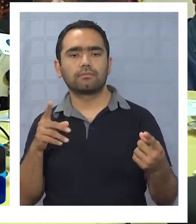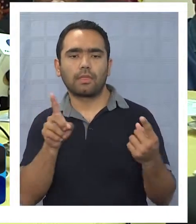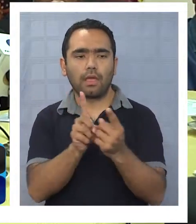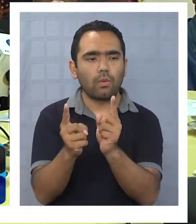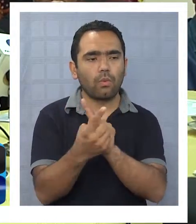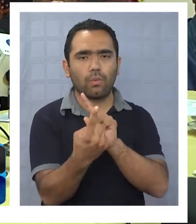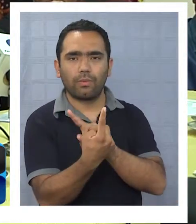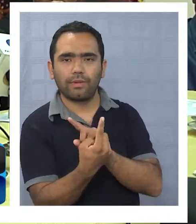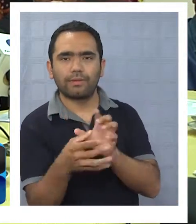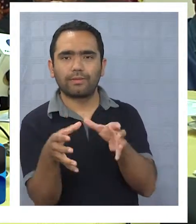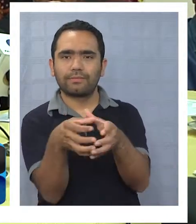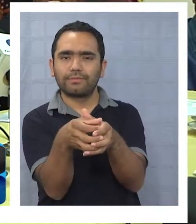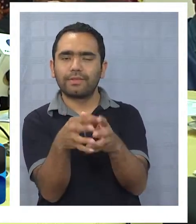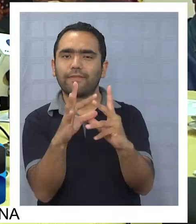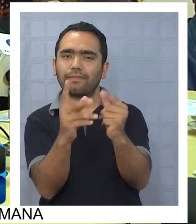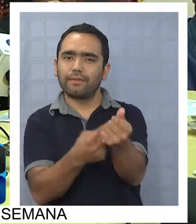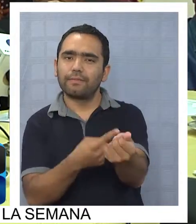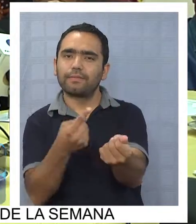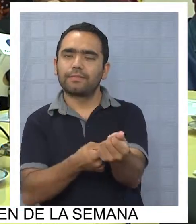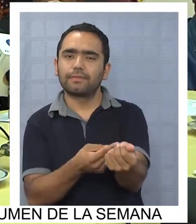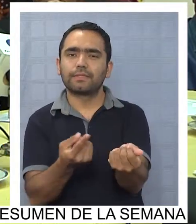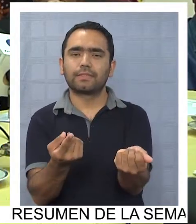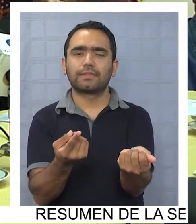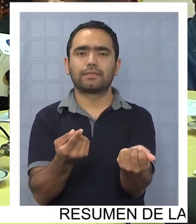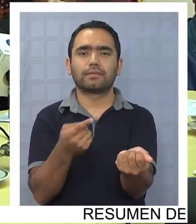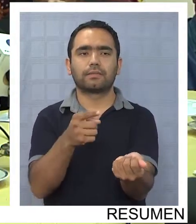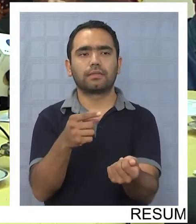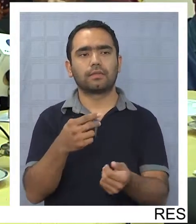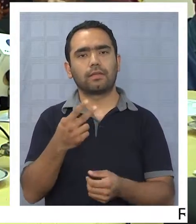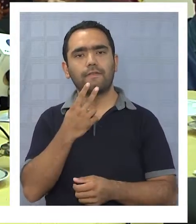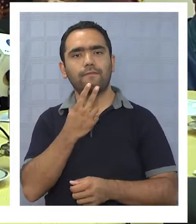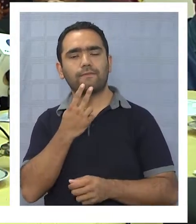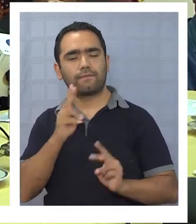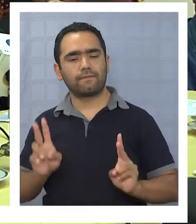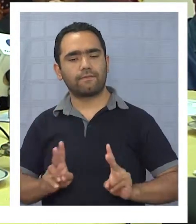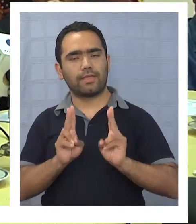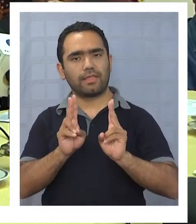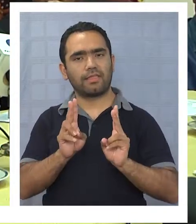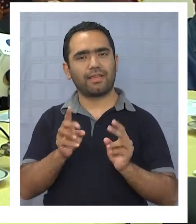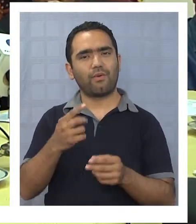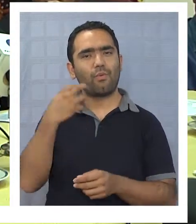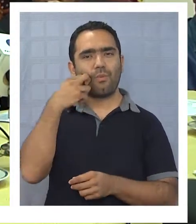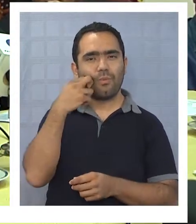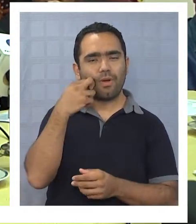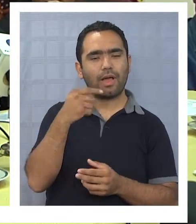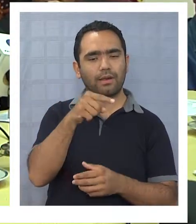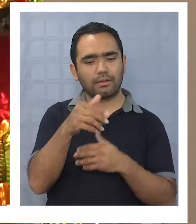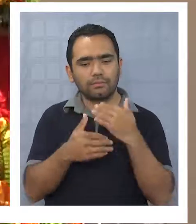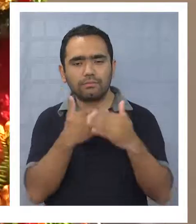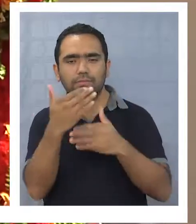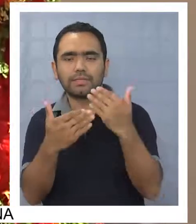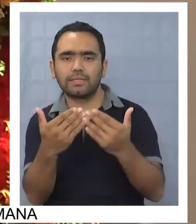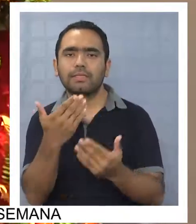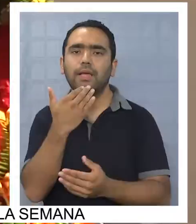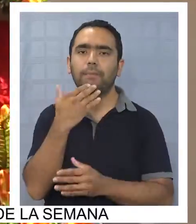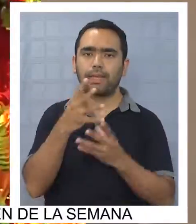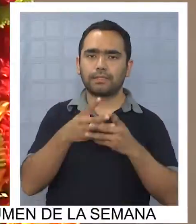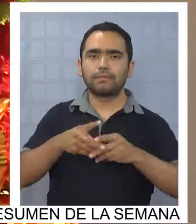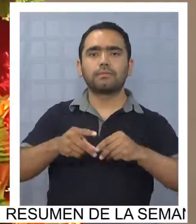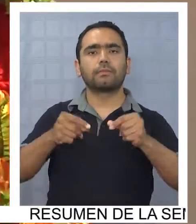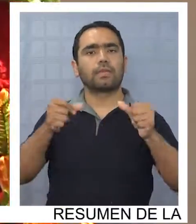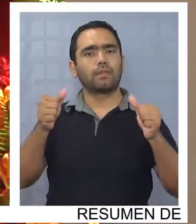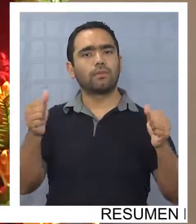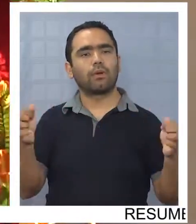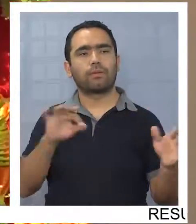donde se gesta toda nuestra vida humana, pero también nuestra vida espiritual.